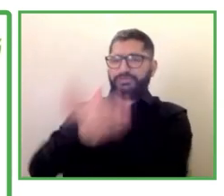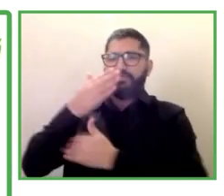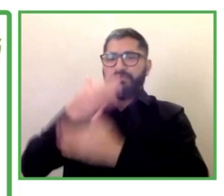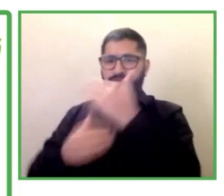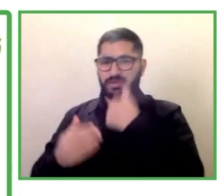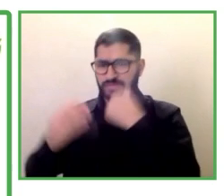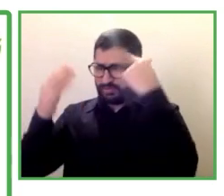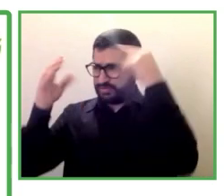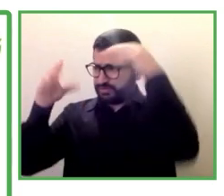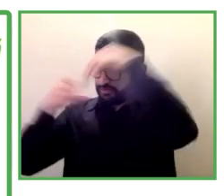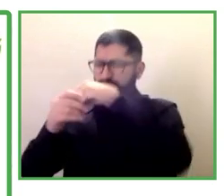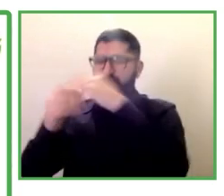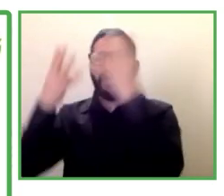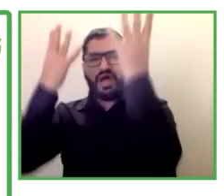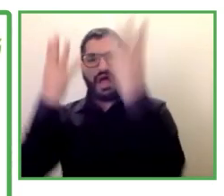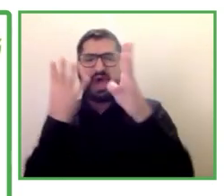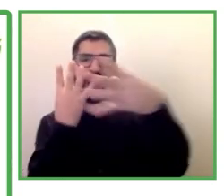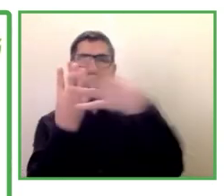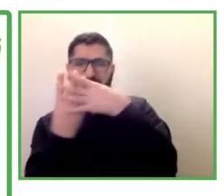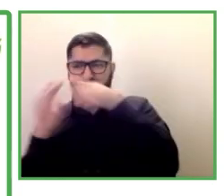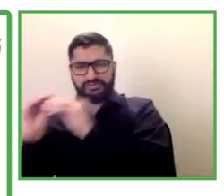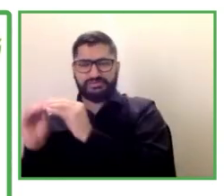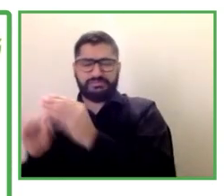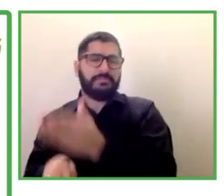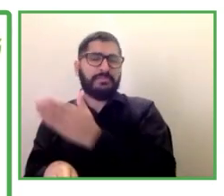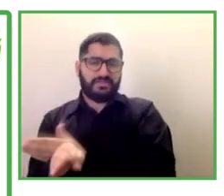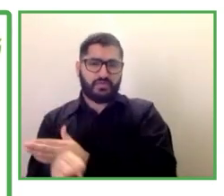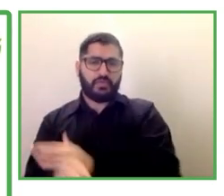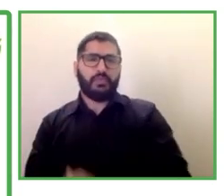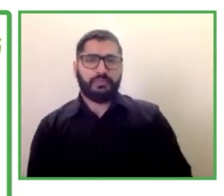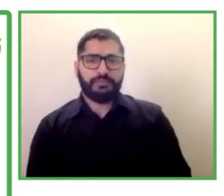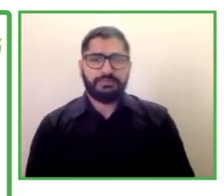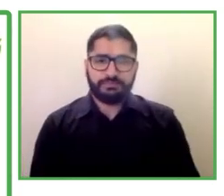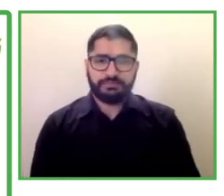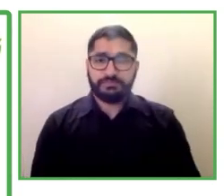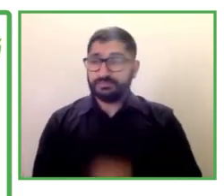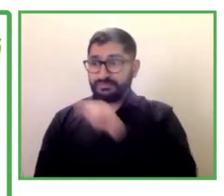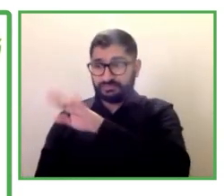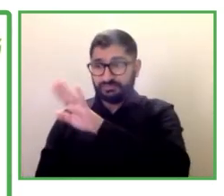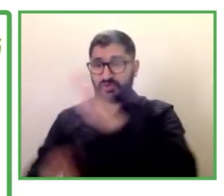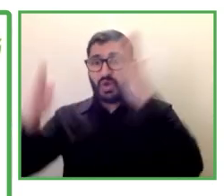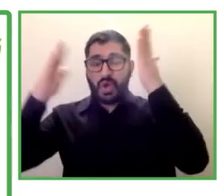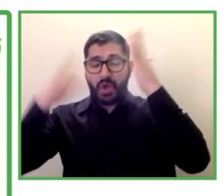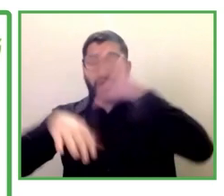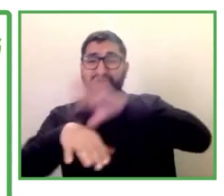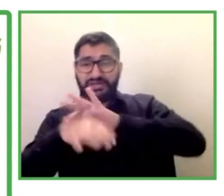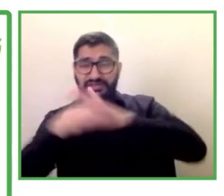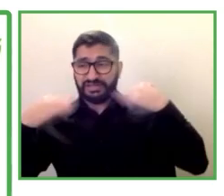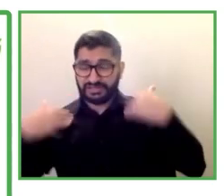penitenciario de Alicante. Y para eso se realizan dos